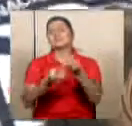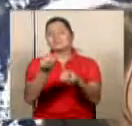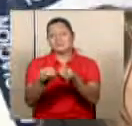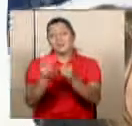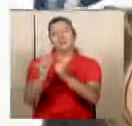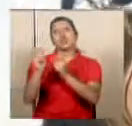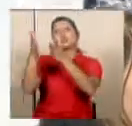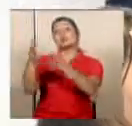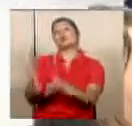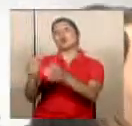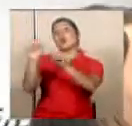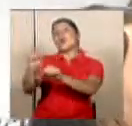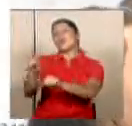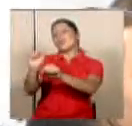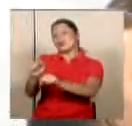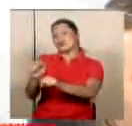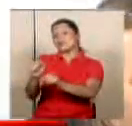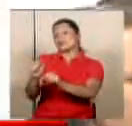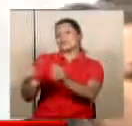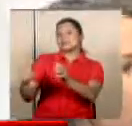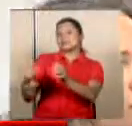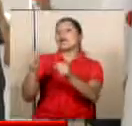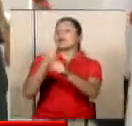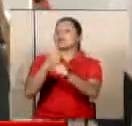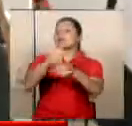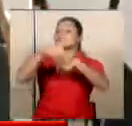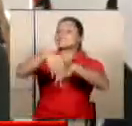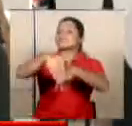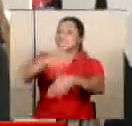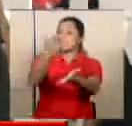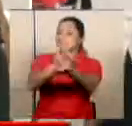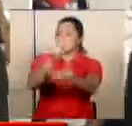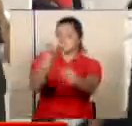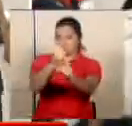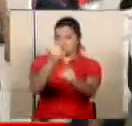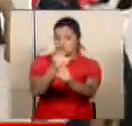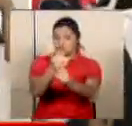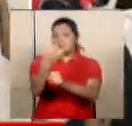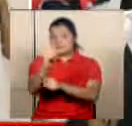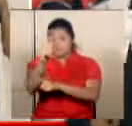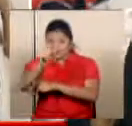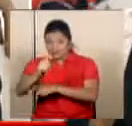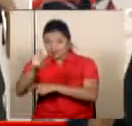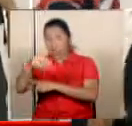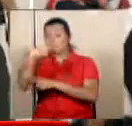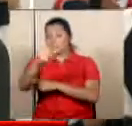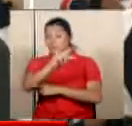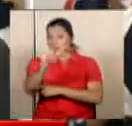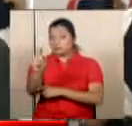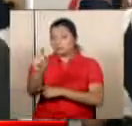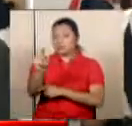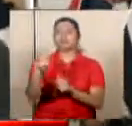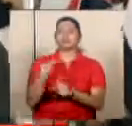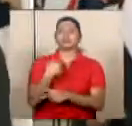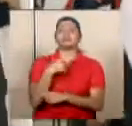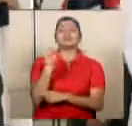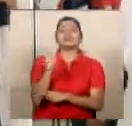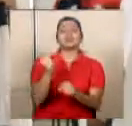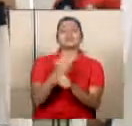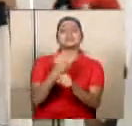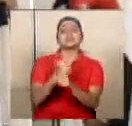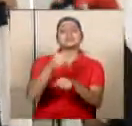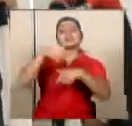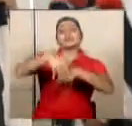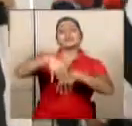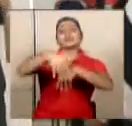los educadores podrían protagonizar un paro de labores. Si fuese necesario, a partir de la próxima semana estaríamos haciendo un